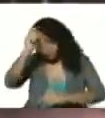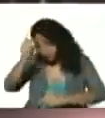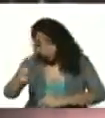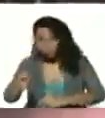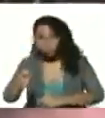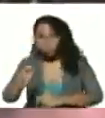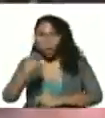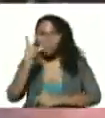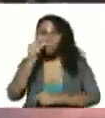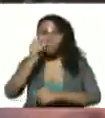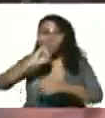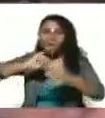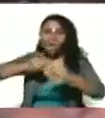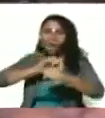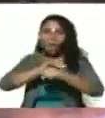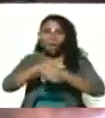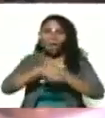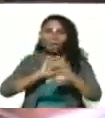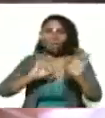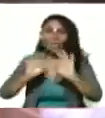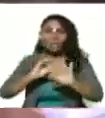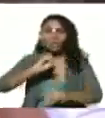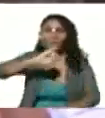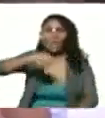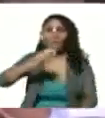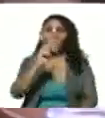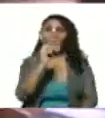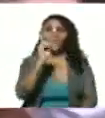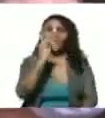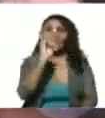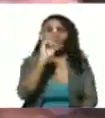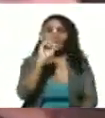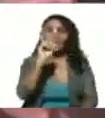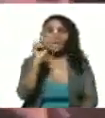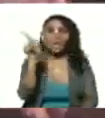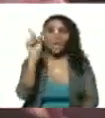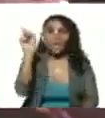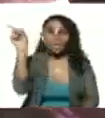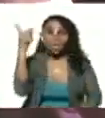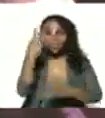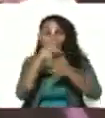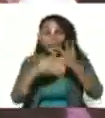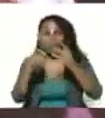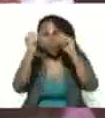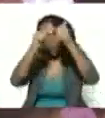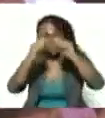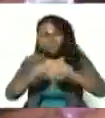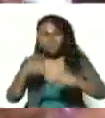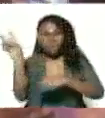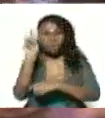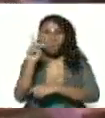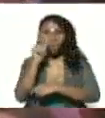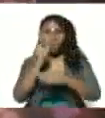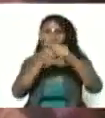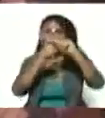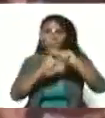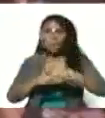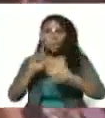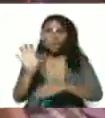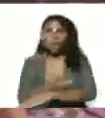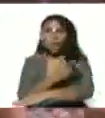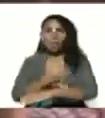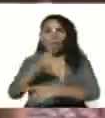Padre aquí en el Teatro Junín. Como usted lo ha dicho, varios artistas venezolanos han sumado su canto para